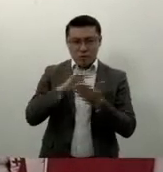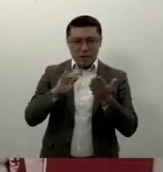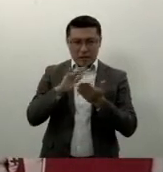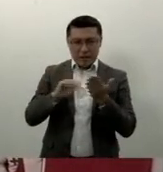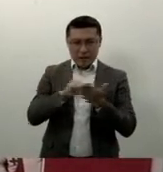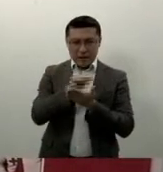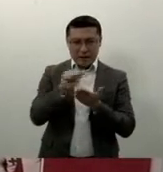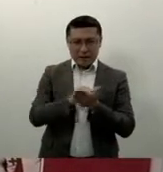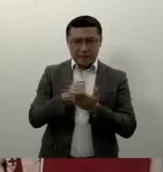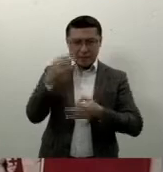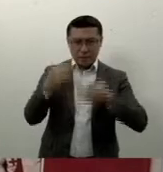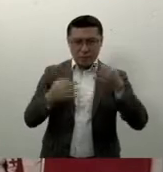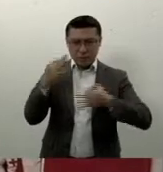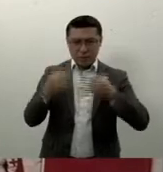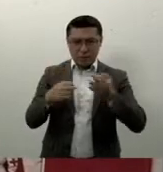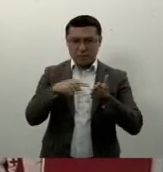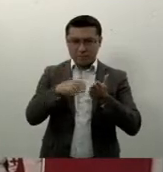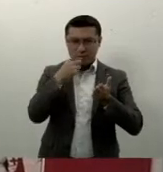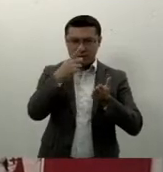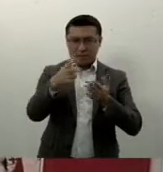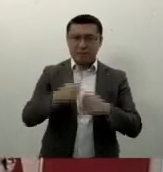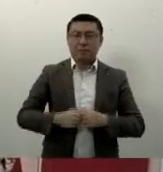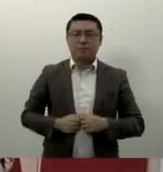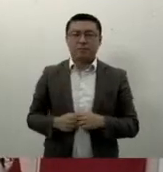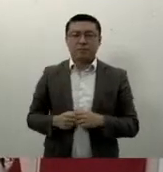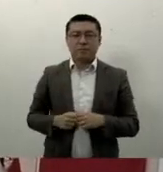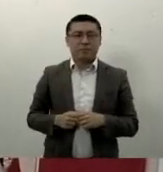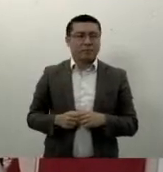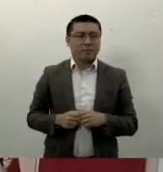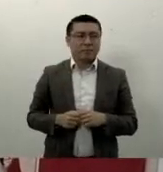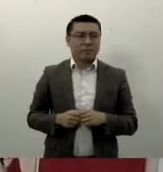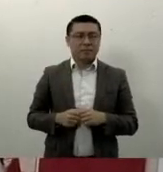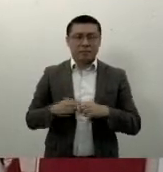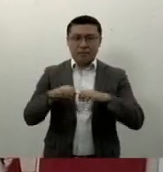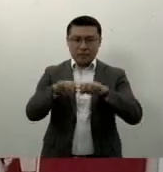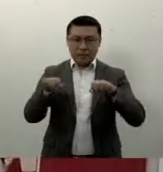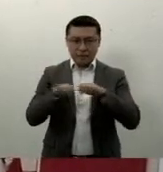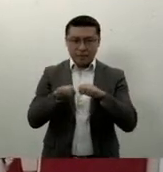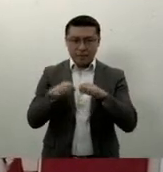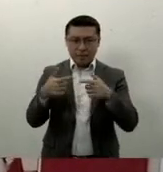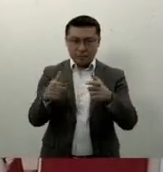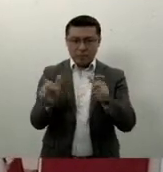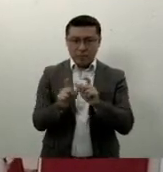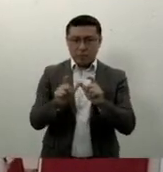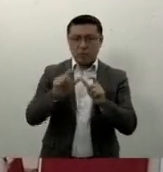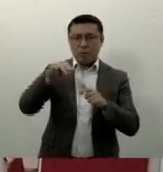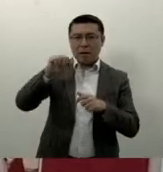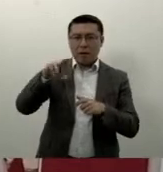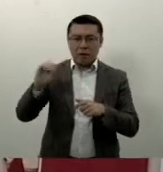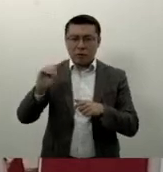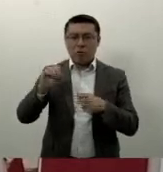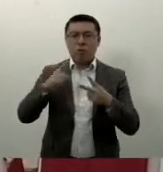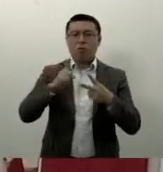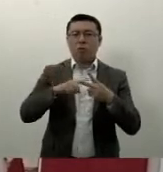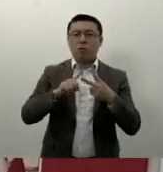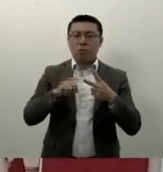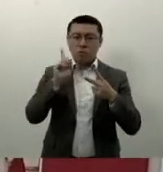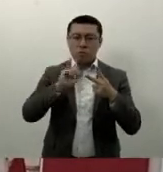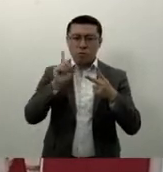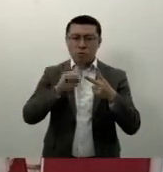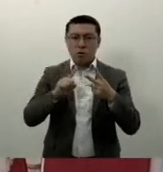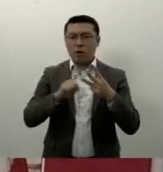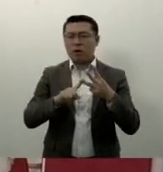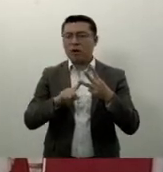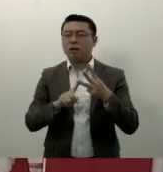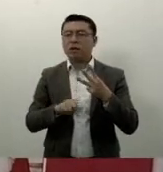que dice lo siguiente. Reunido el jurado, integrado por Mario Barenghi, Luminita Marco, Anne-Marie